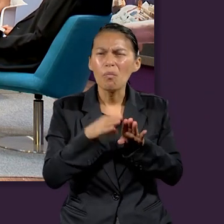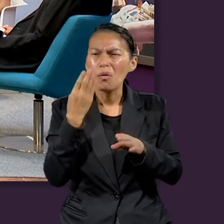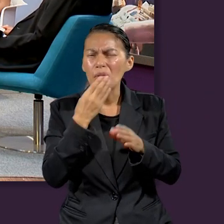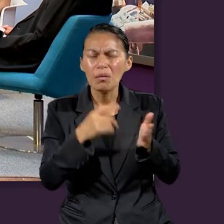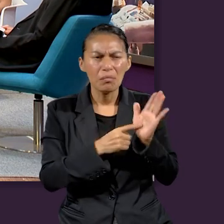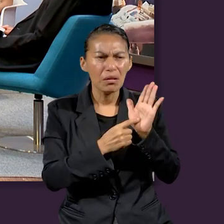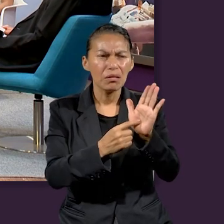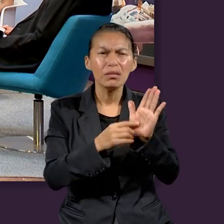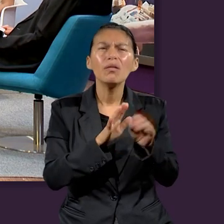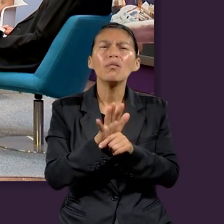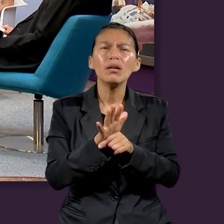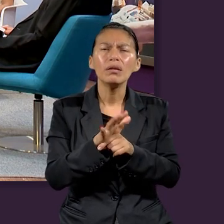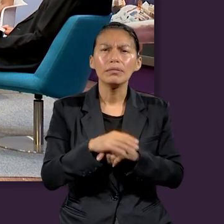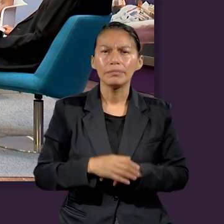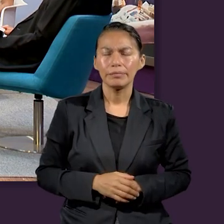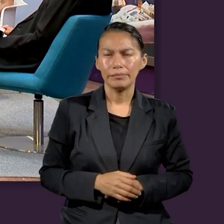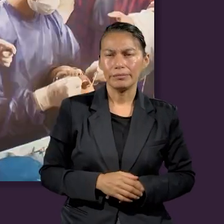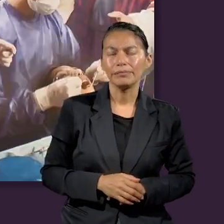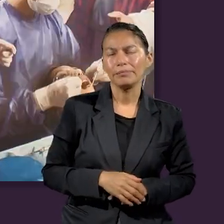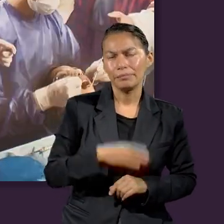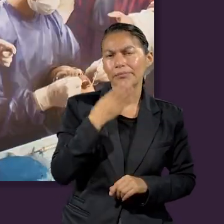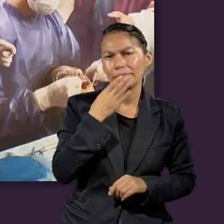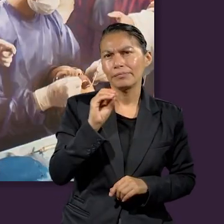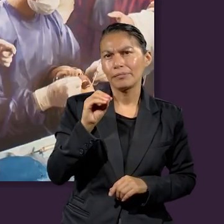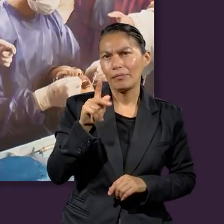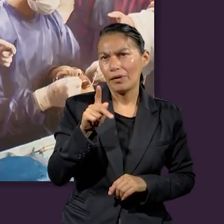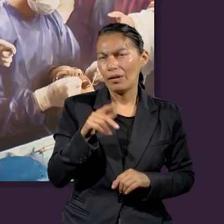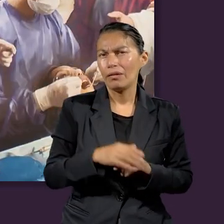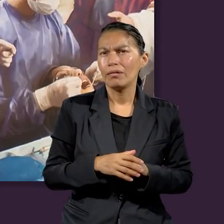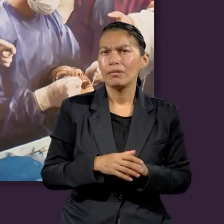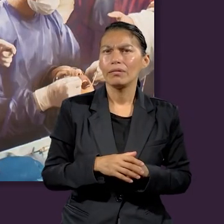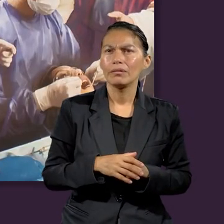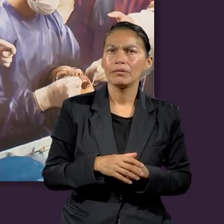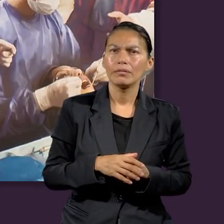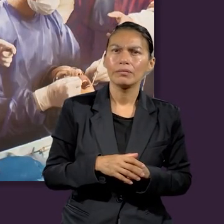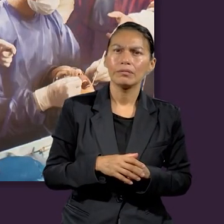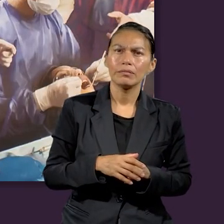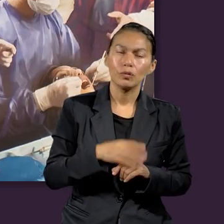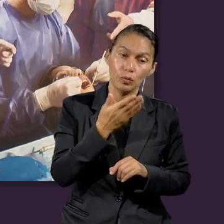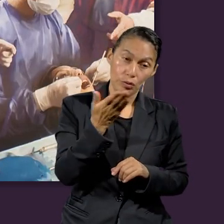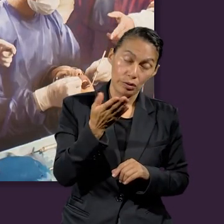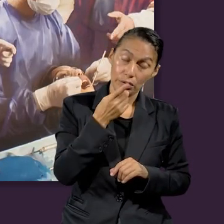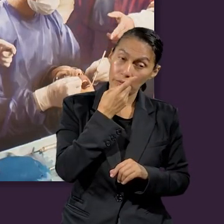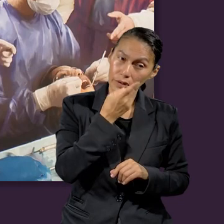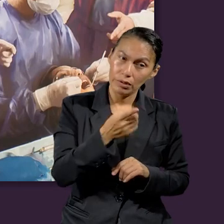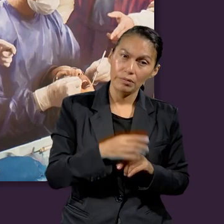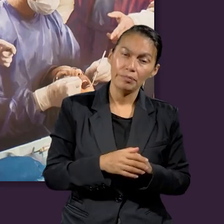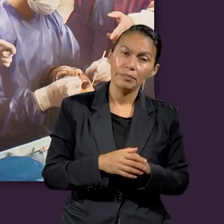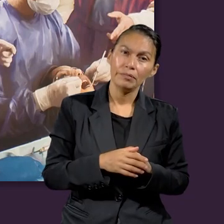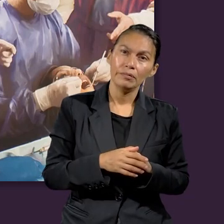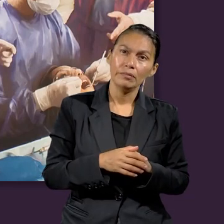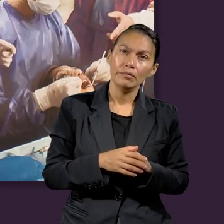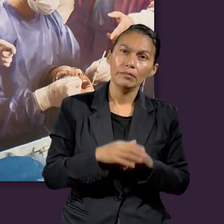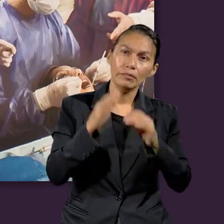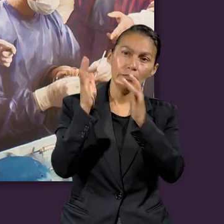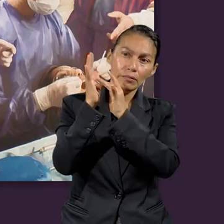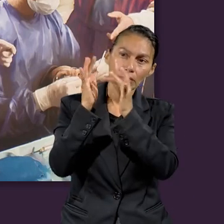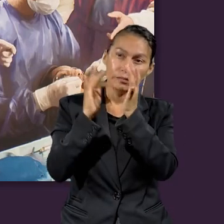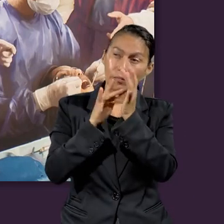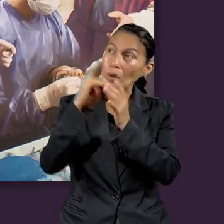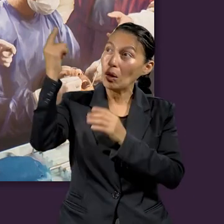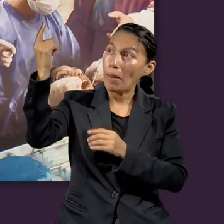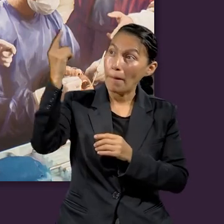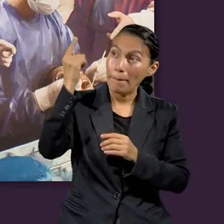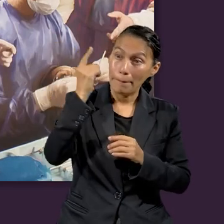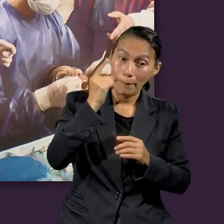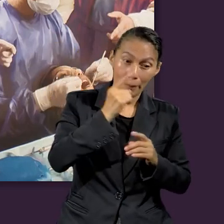nos puedes compartir alguno que nos ayude? Ok, como dice usted, Pastor, pues obviamente para que eso sucediera, pues Jesús vino a morir